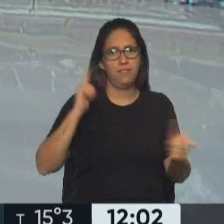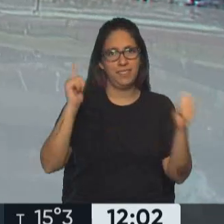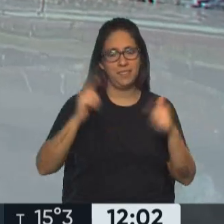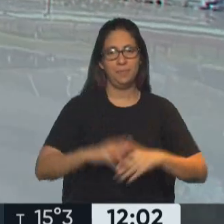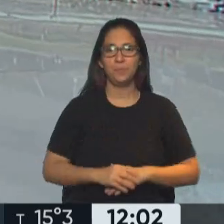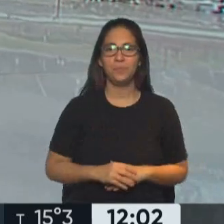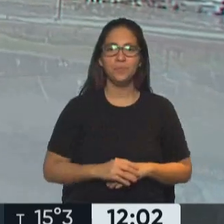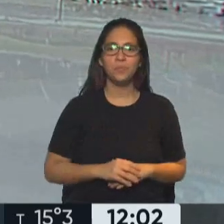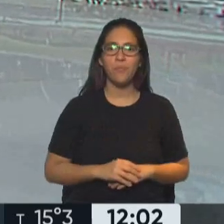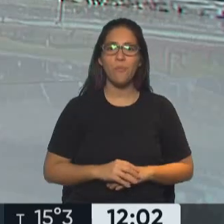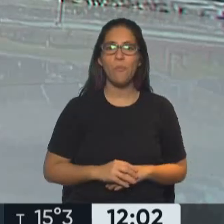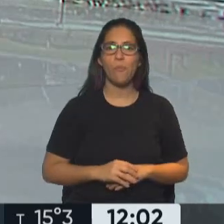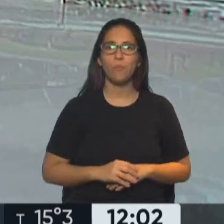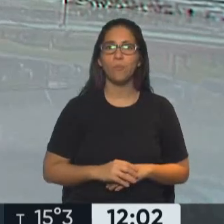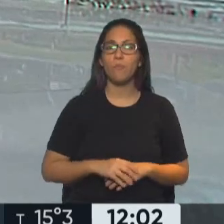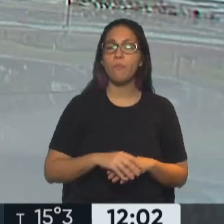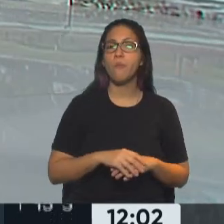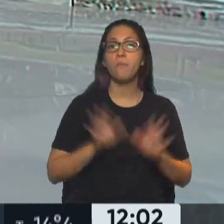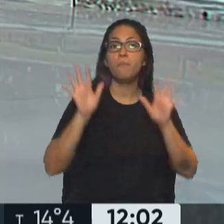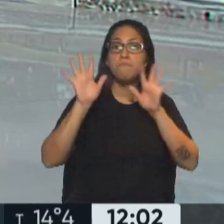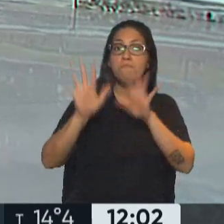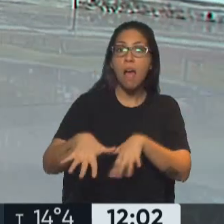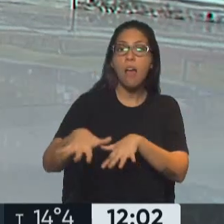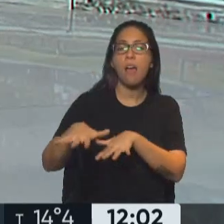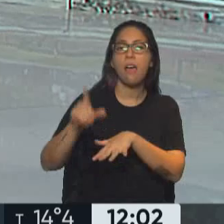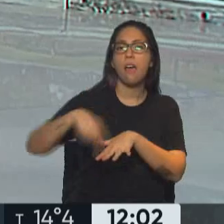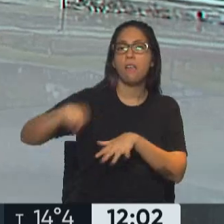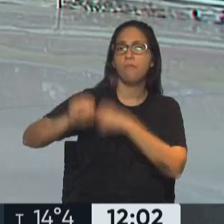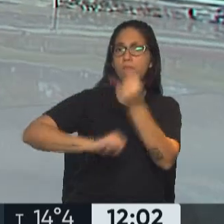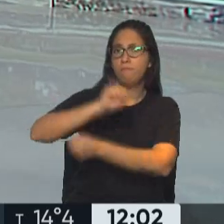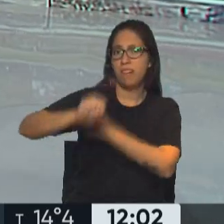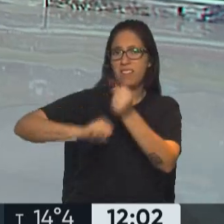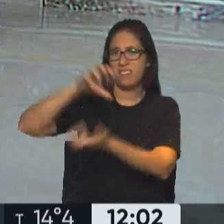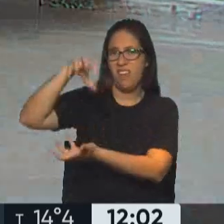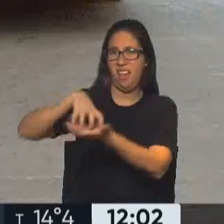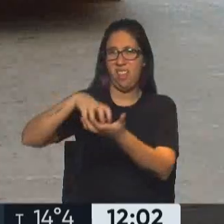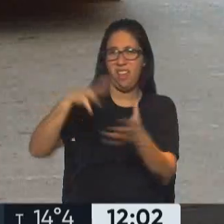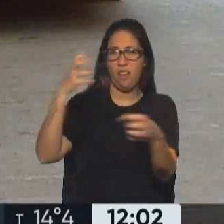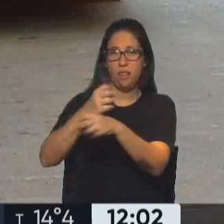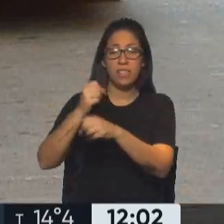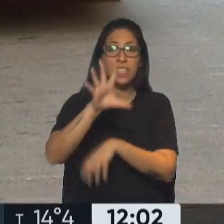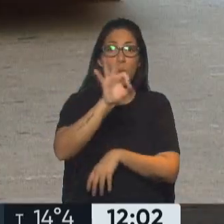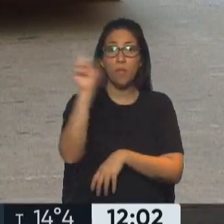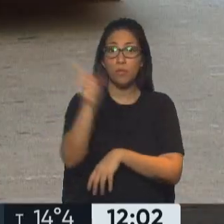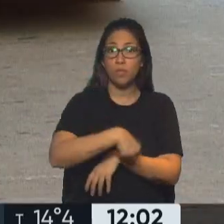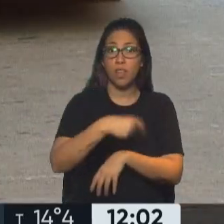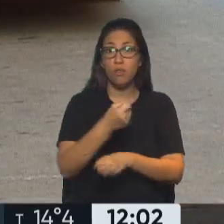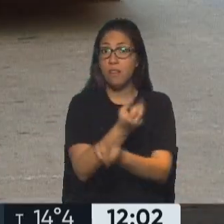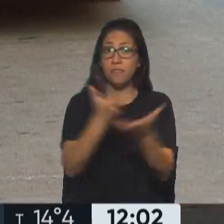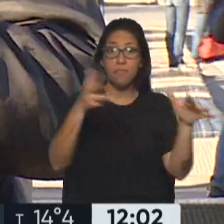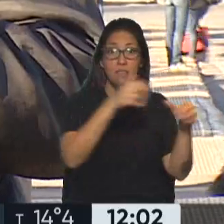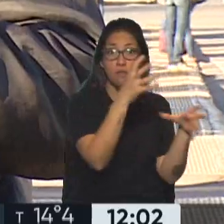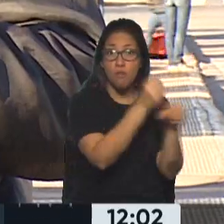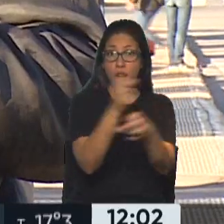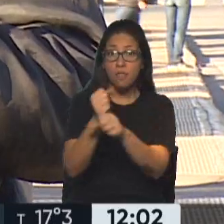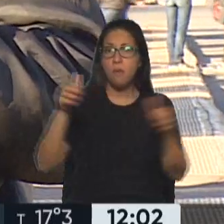Mientras continúa la medida de fuerza realizada por empresarios del transporte, 50% de reducción de los colectivos